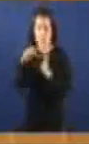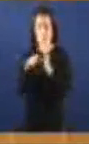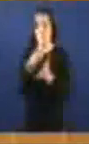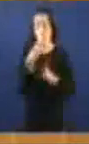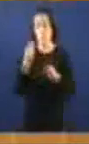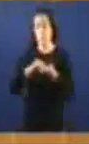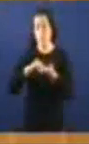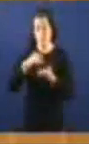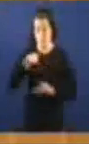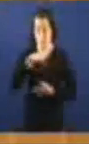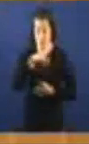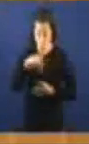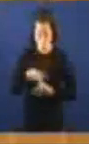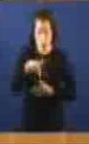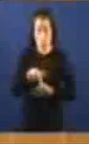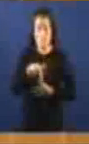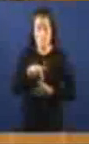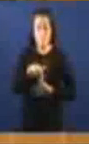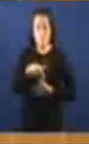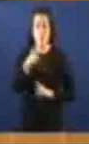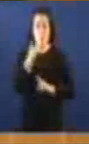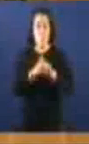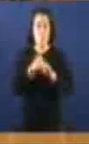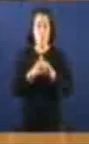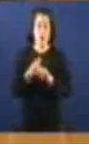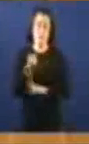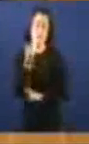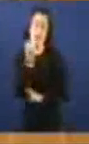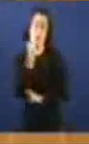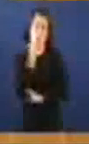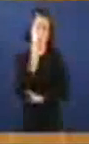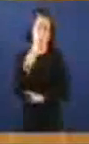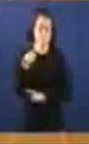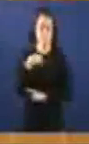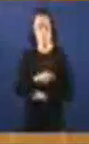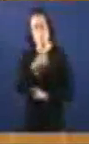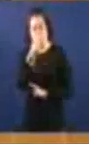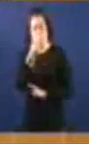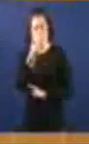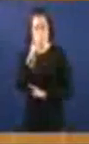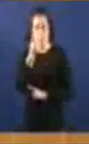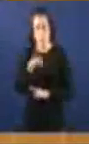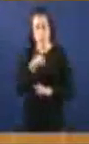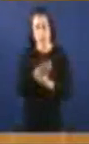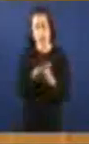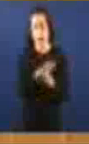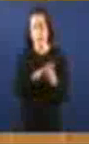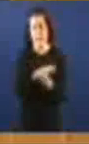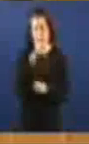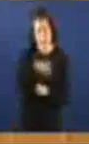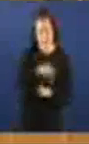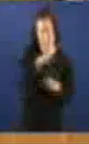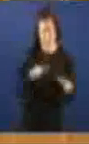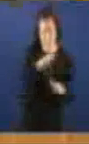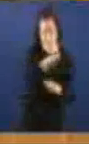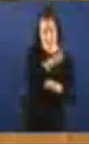casos como neste Son utilizadas abusivamente e invadindo unha vez máis ámbitos competenciais desta Cámara Como